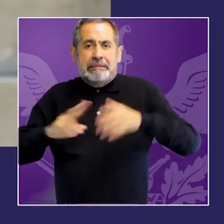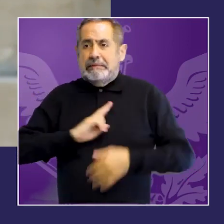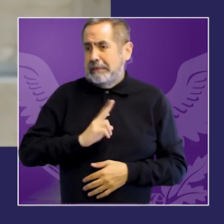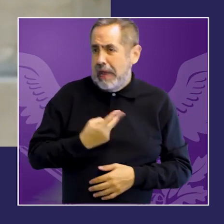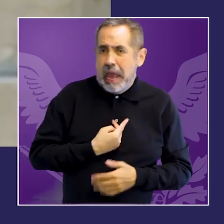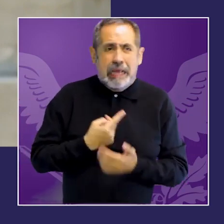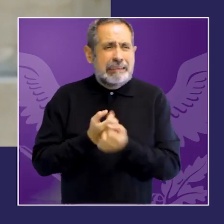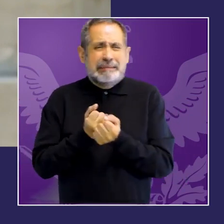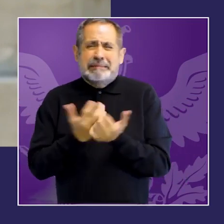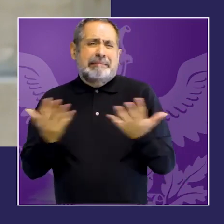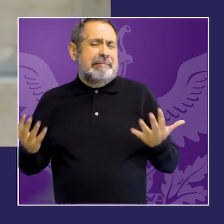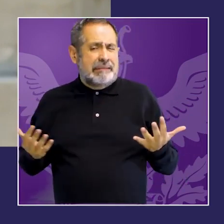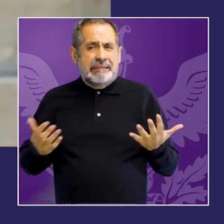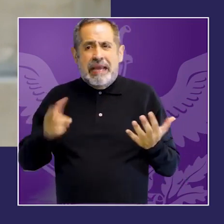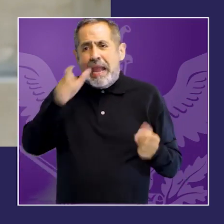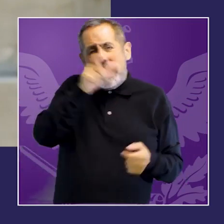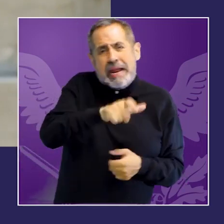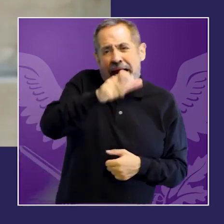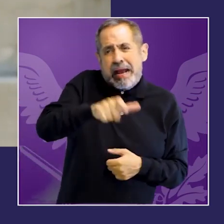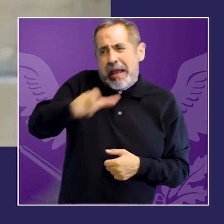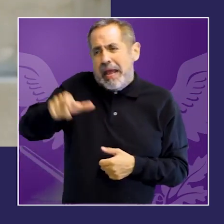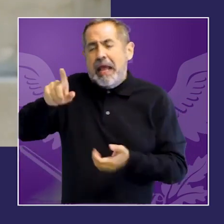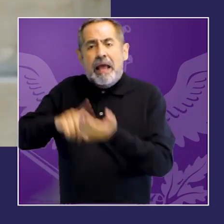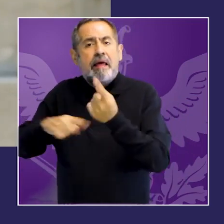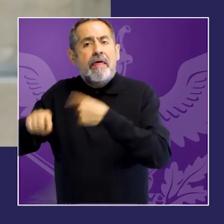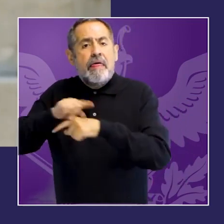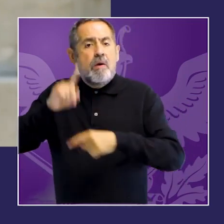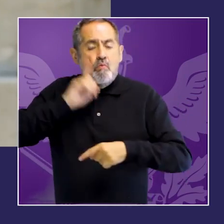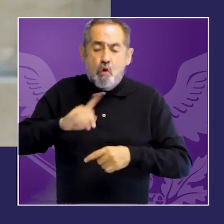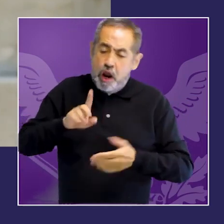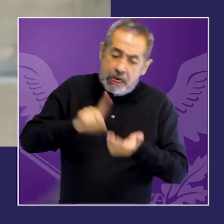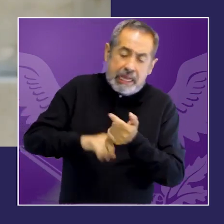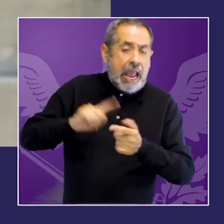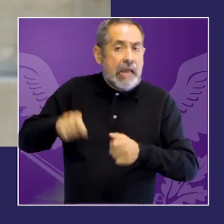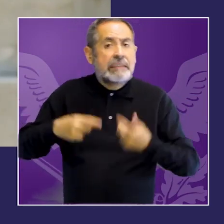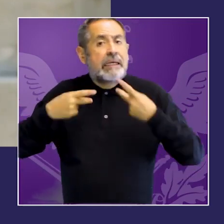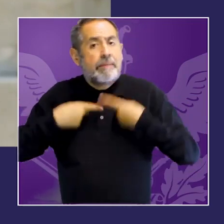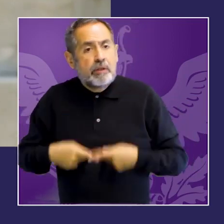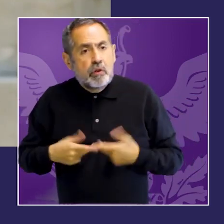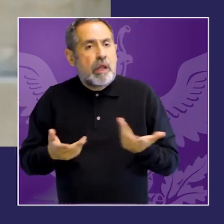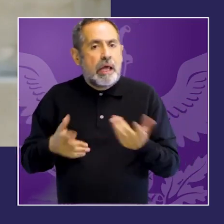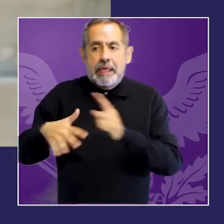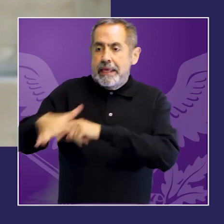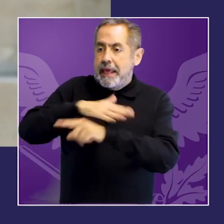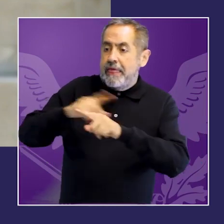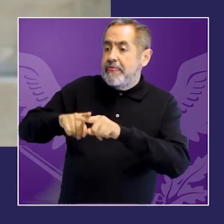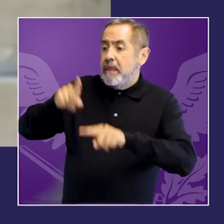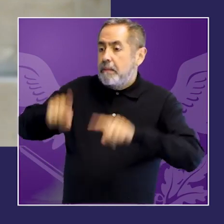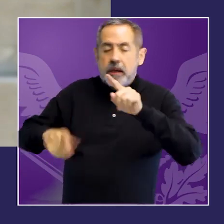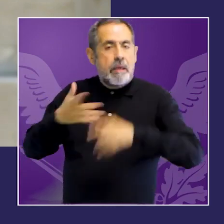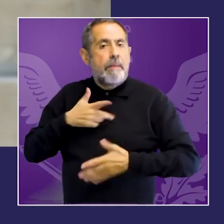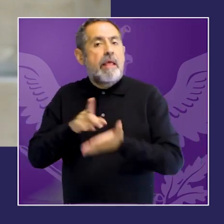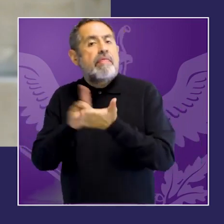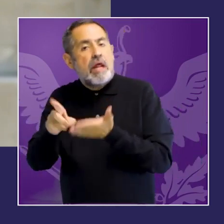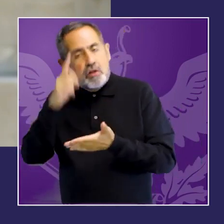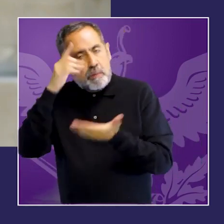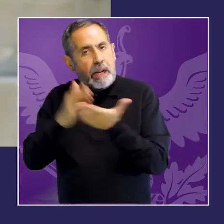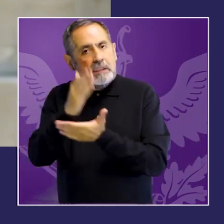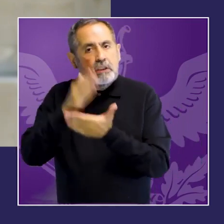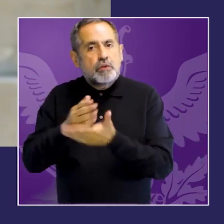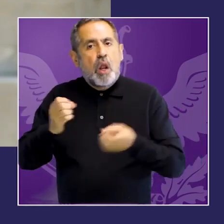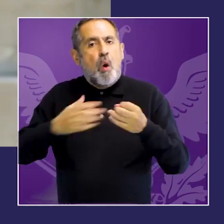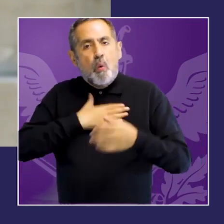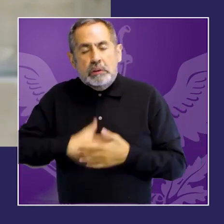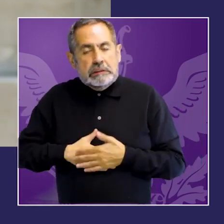en primer lugar se trata de analizar analizamos la interpretación de la figura del femicidio feminicidio a partir de las